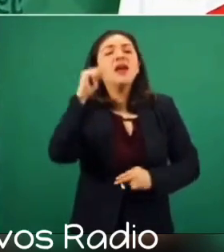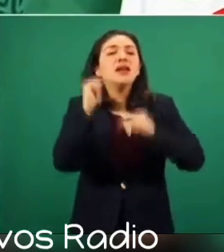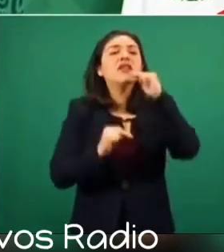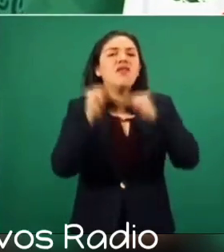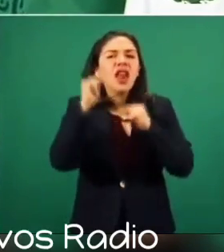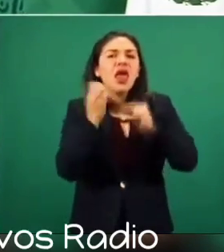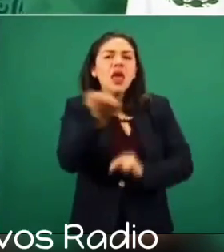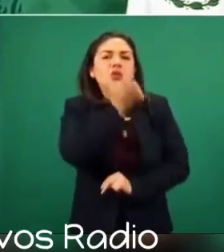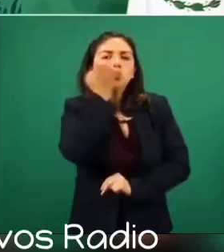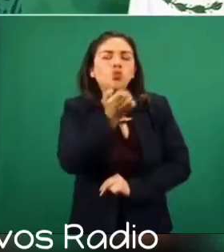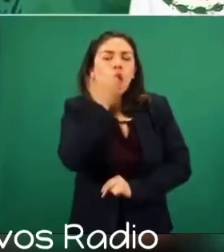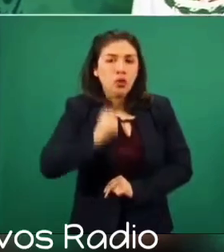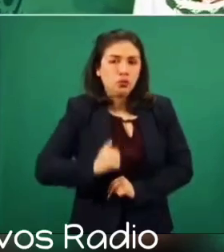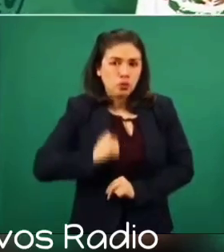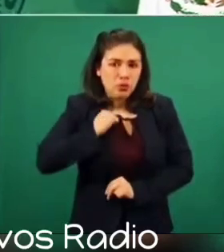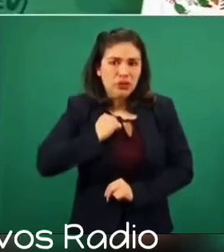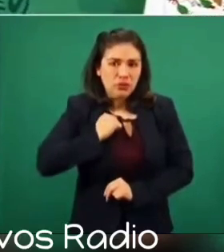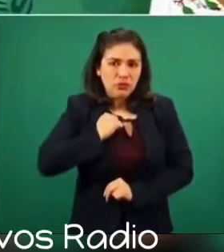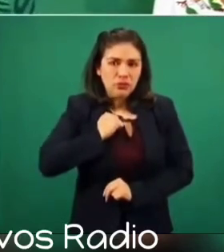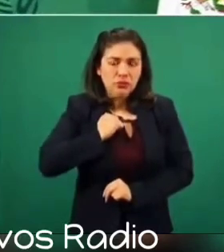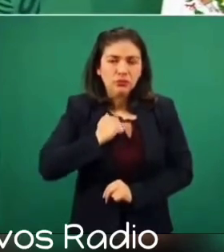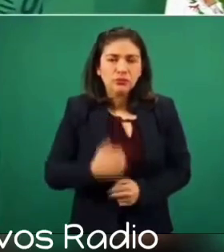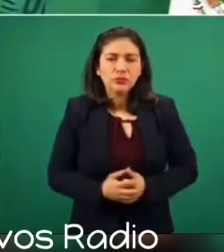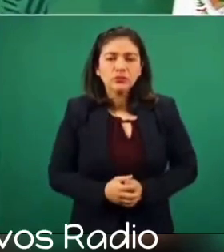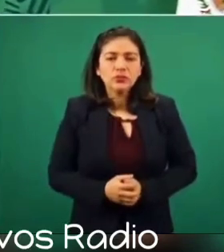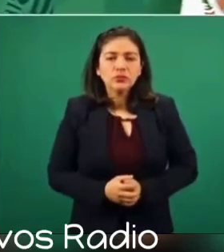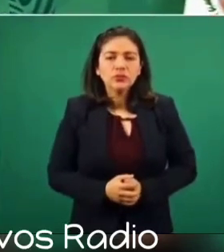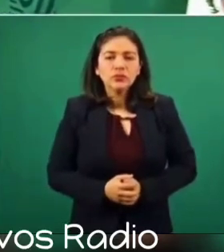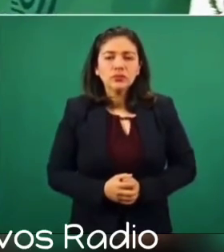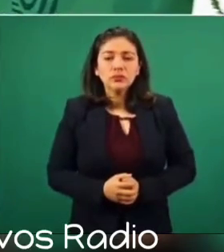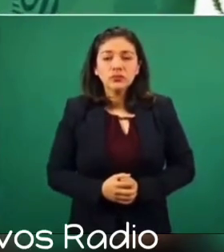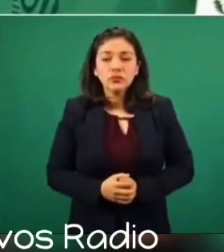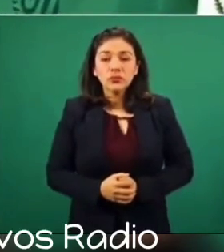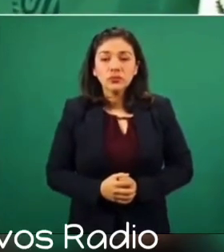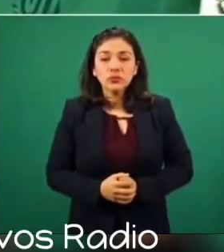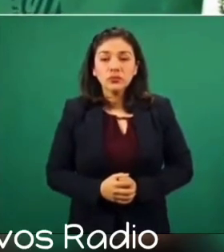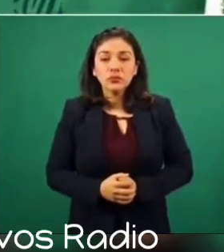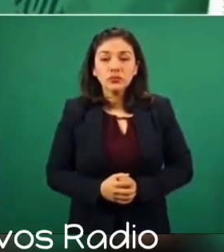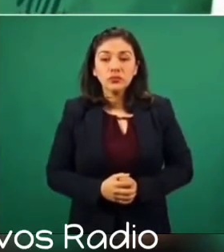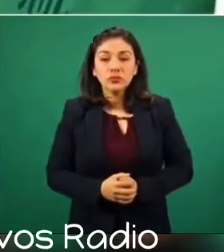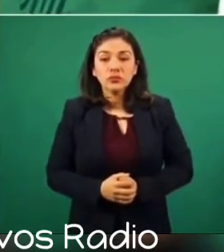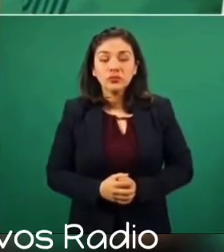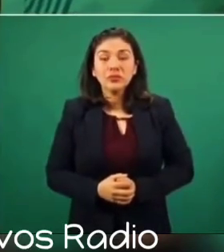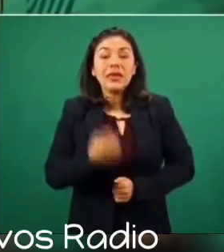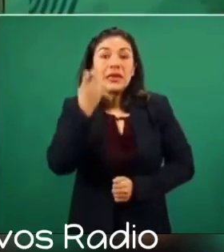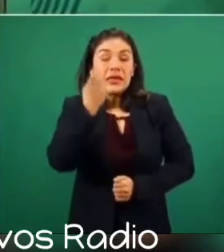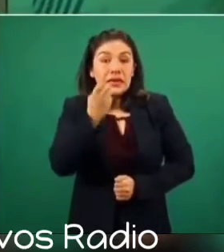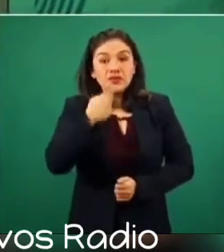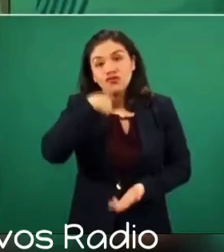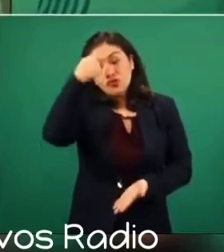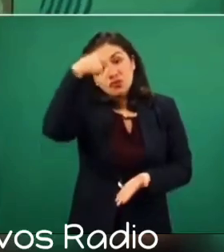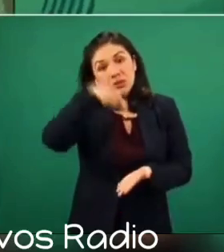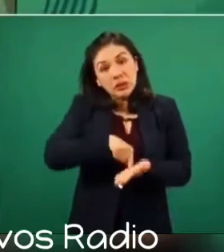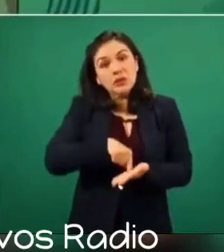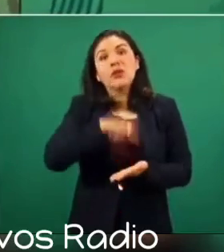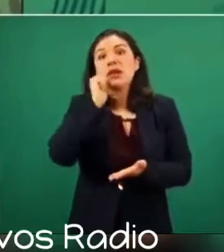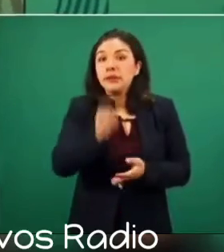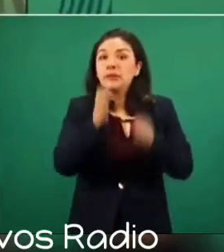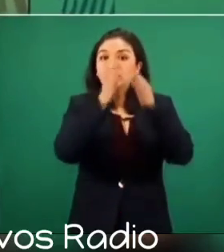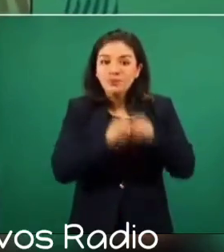nivel superior de la educación. Creo que es algo